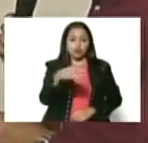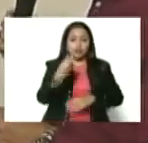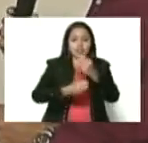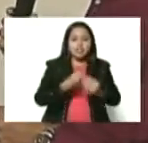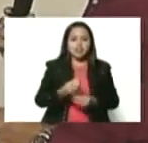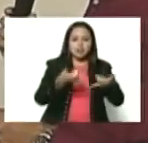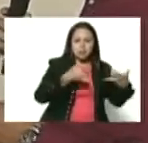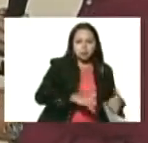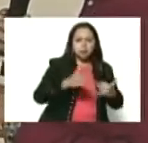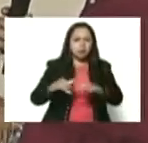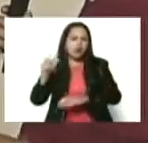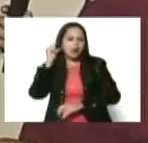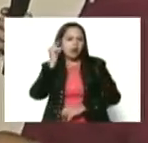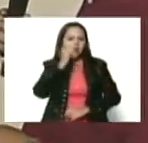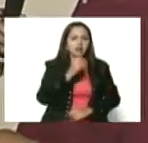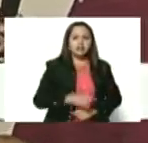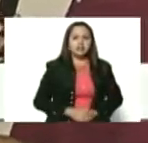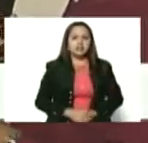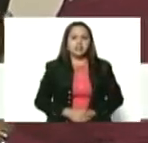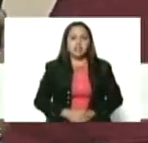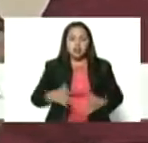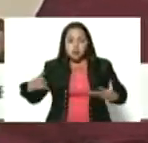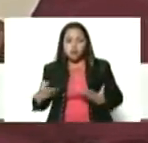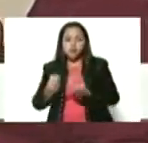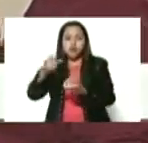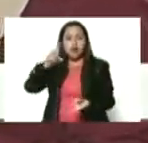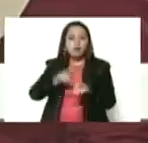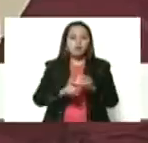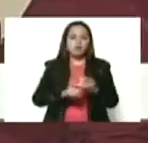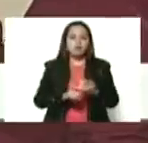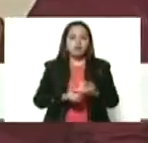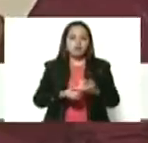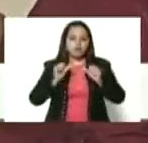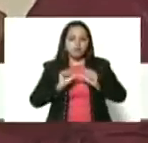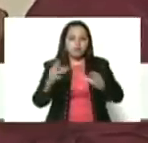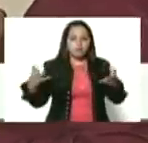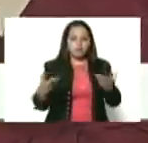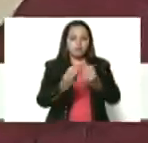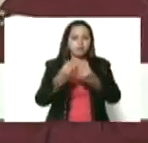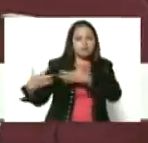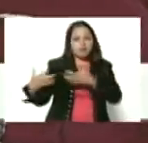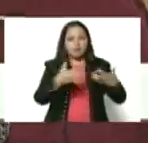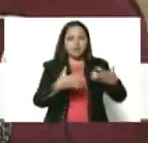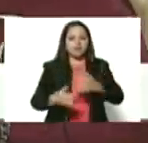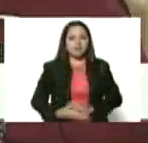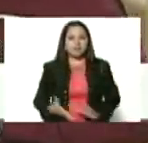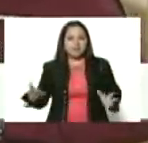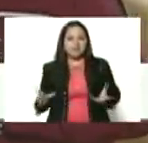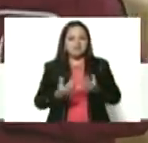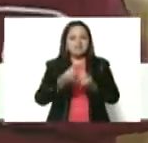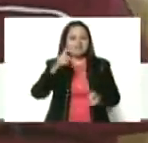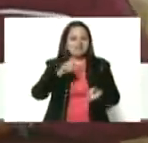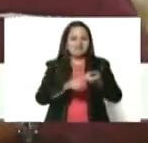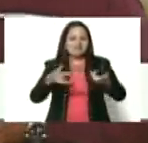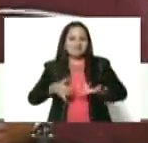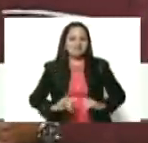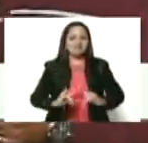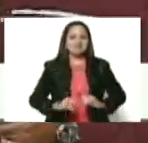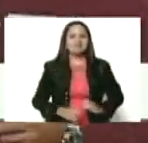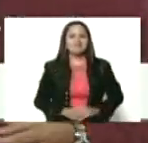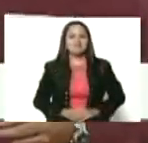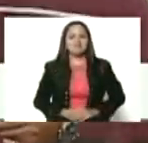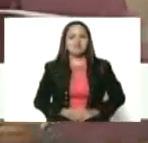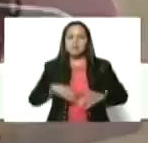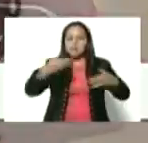convenció a su esposo de acompañarla en batalla. Al morir Huaycaipuro continuó la lucha al lado de su hijo Baruta. Urquía, por